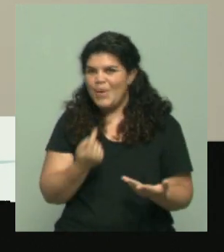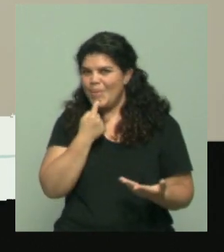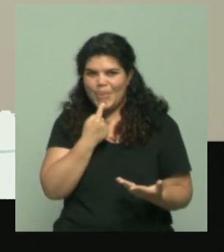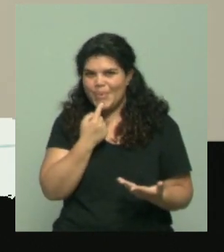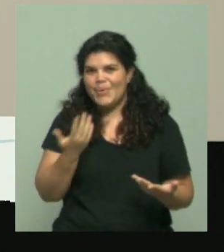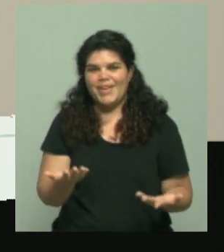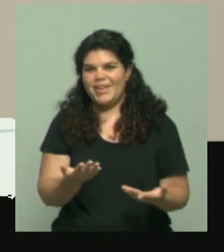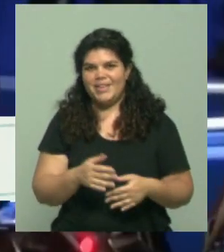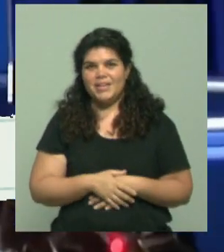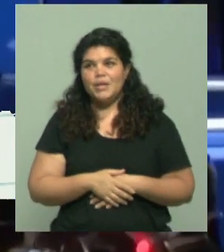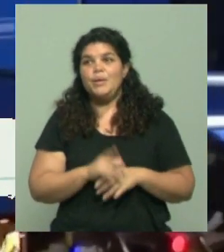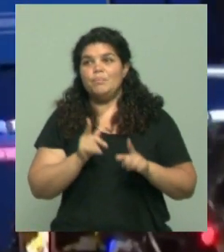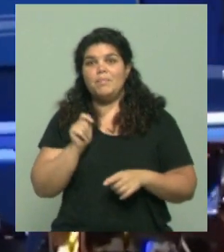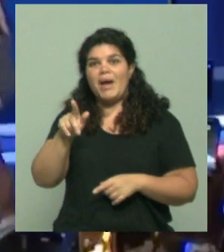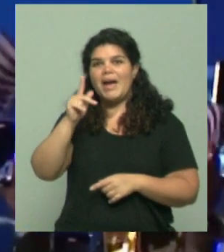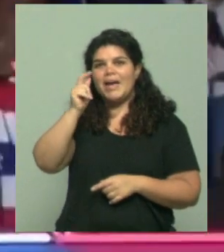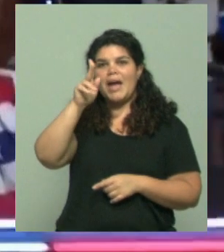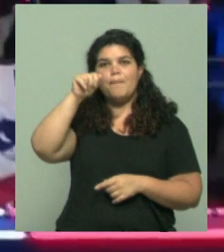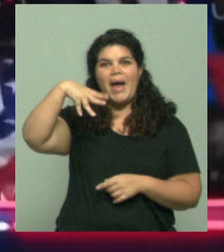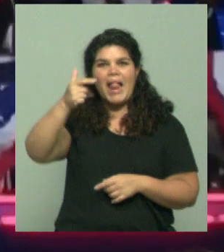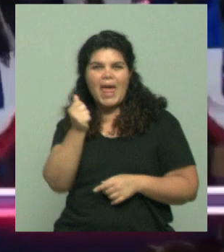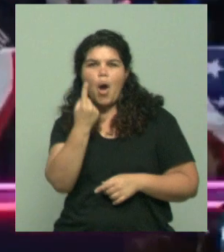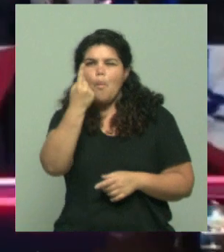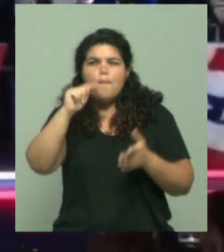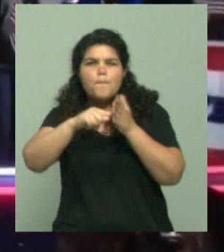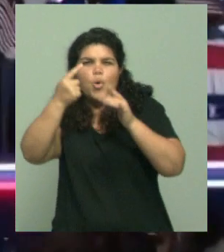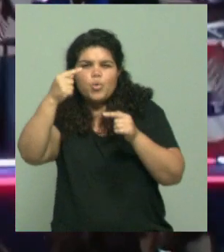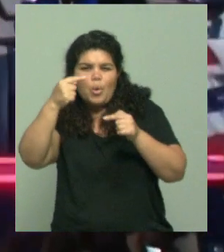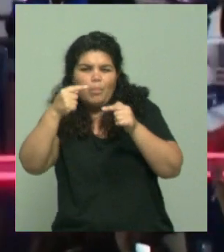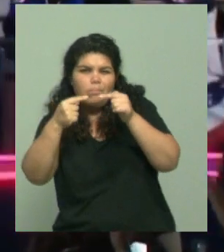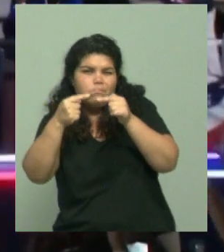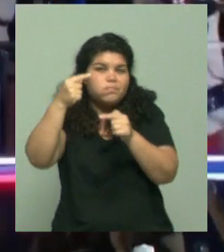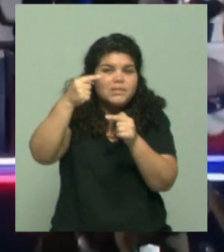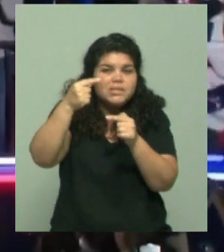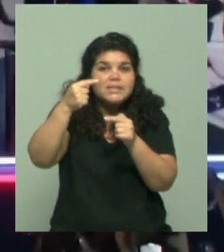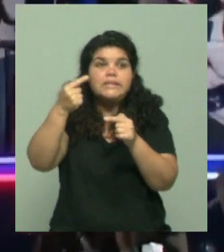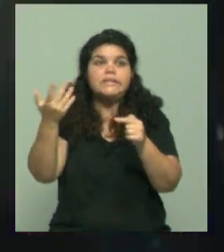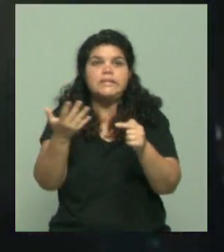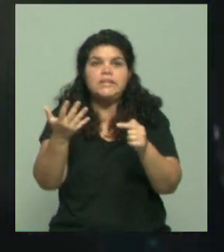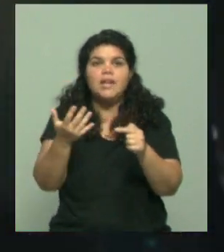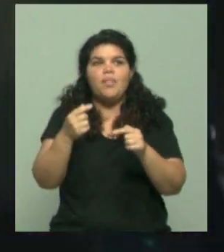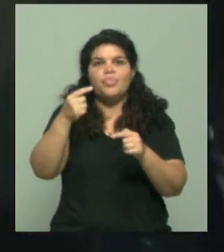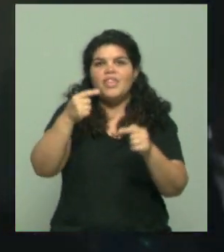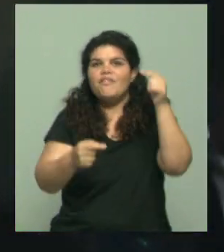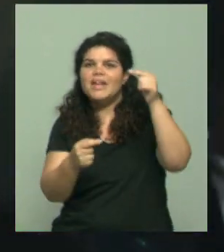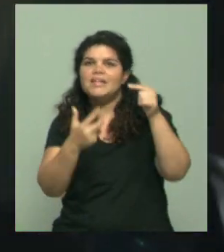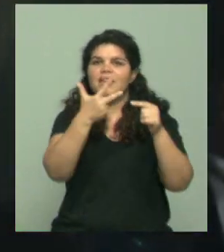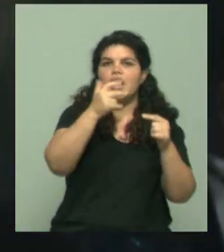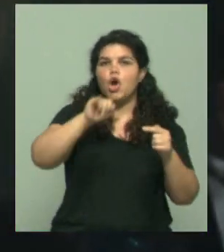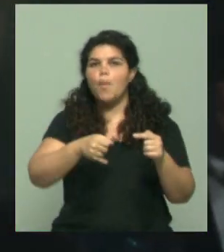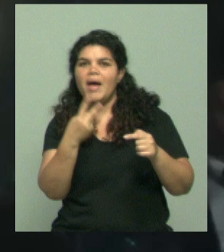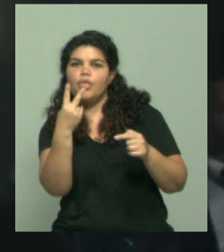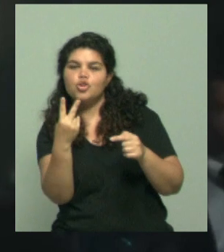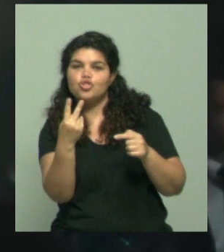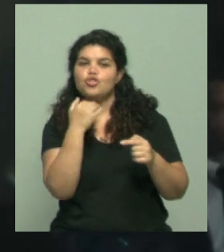la diferencia es hacia Kamala en menos de un punto, pero el margen de error es de 3,2 y básicamente el margen que te está dando pues la